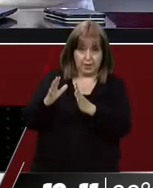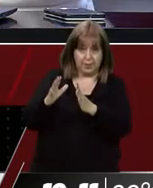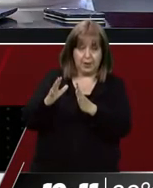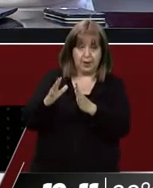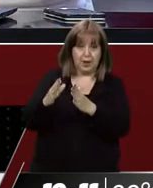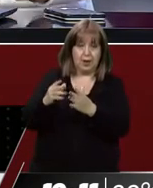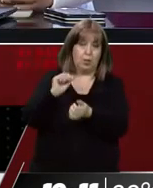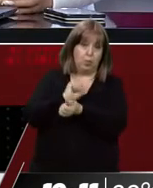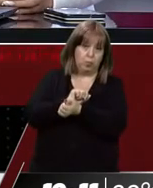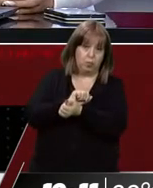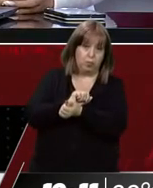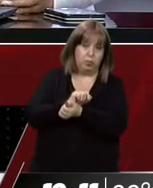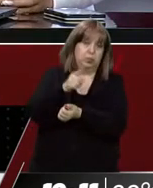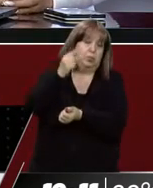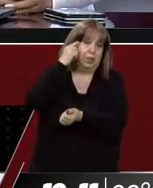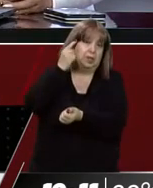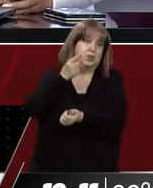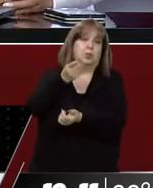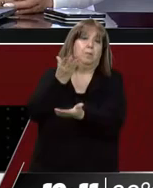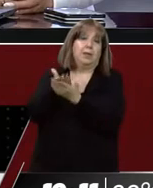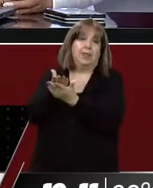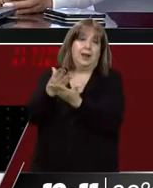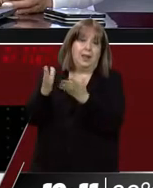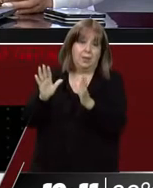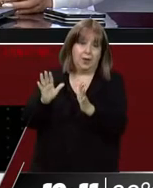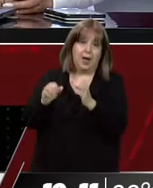Sofía? ¿El resultado de lo que ustedes están pretendiendo?